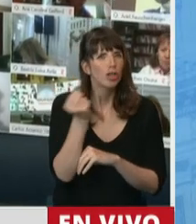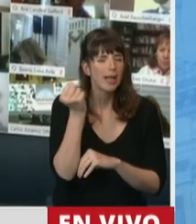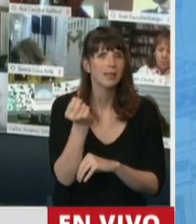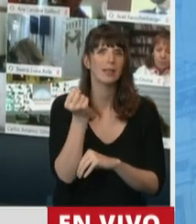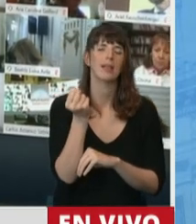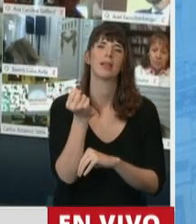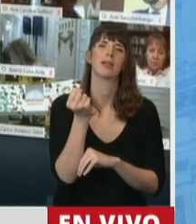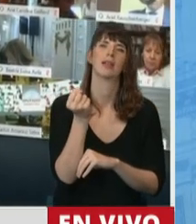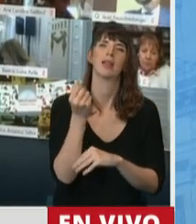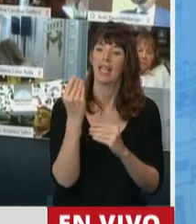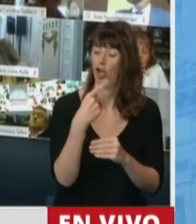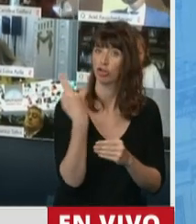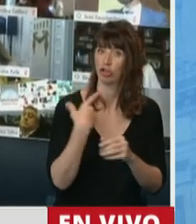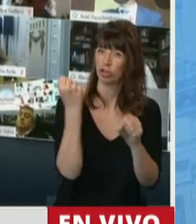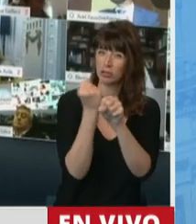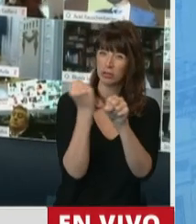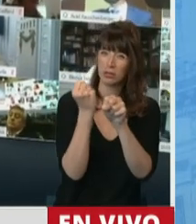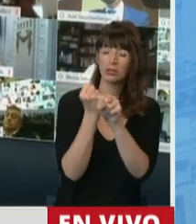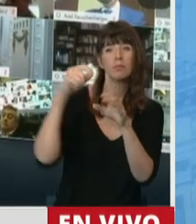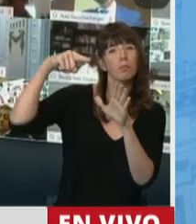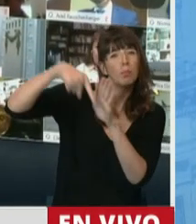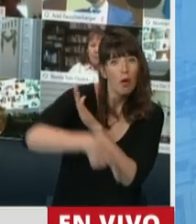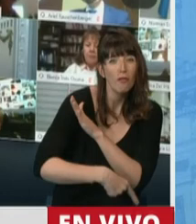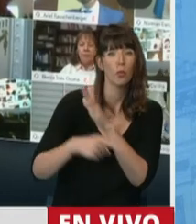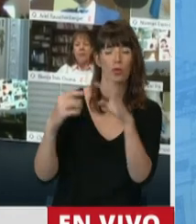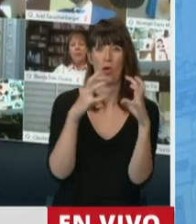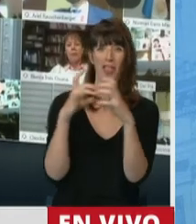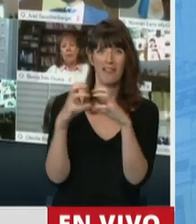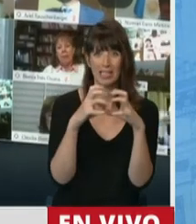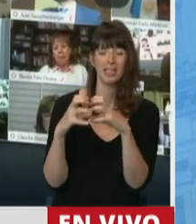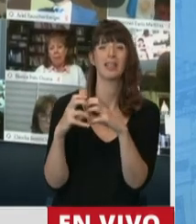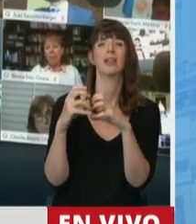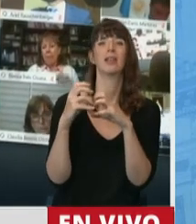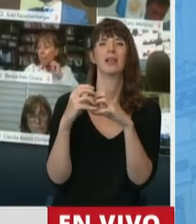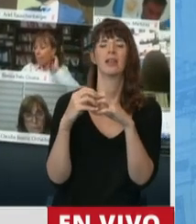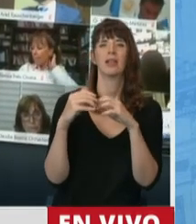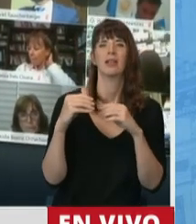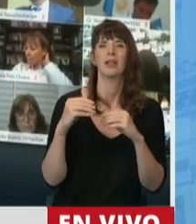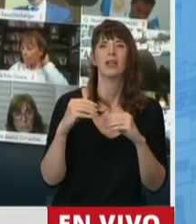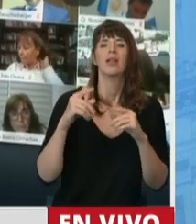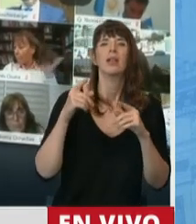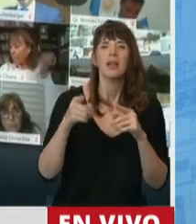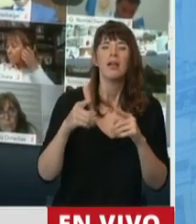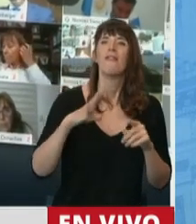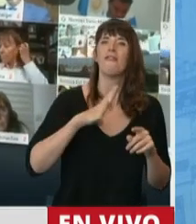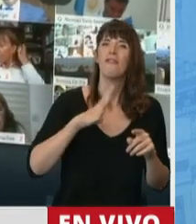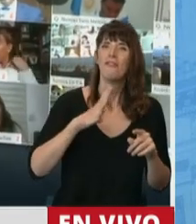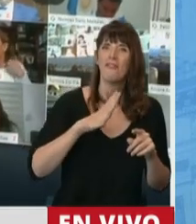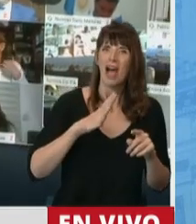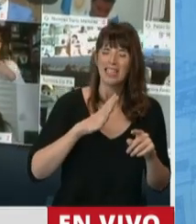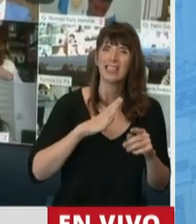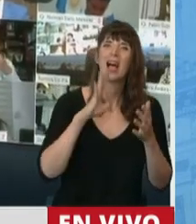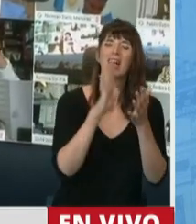que profundicemos este debate, que lo llevemos también al sector de la administración pública. Ha quedado pendiente el